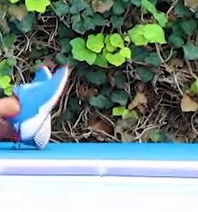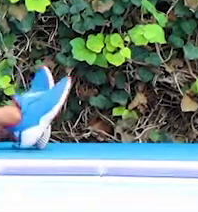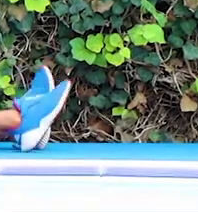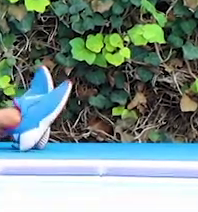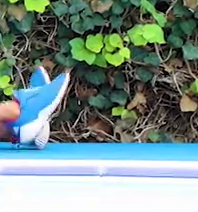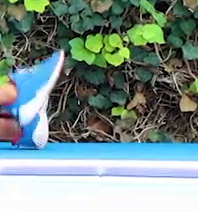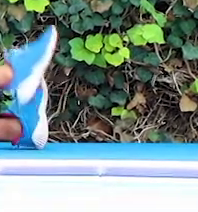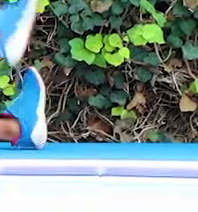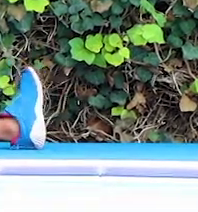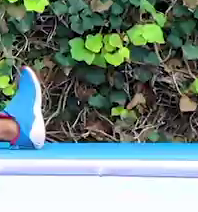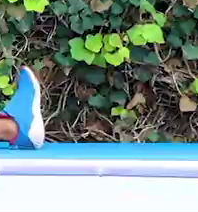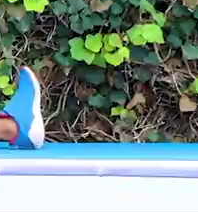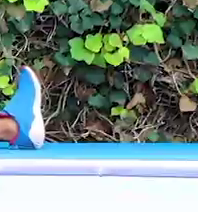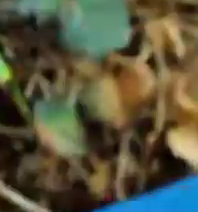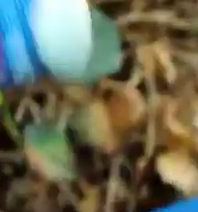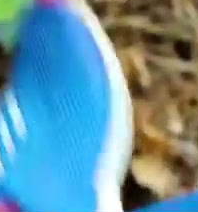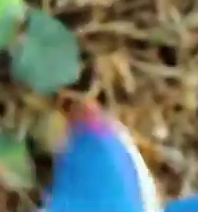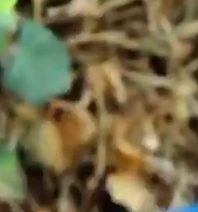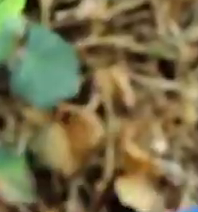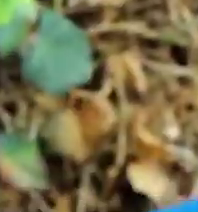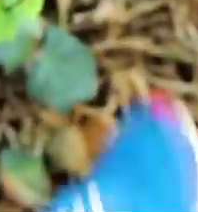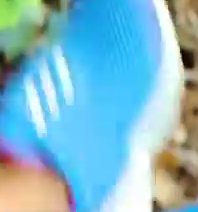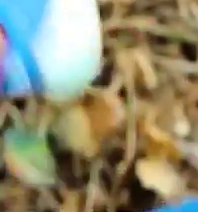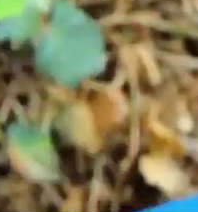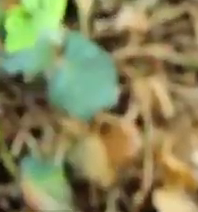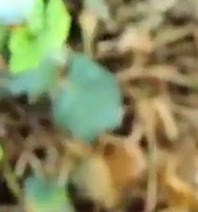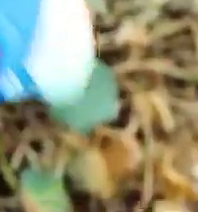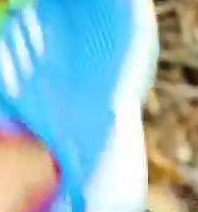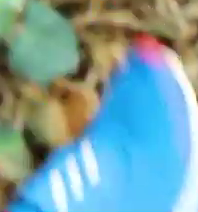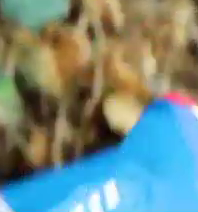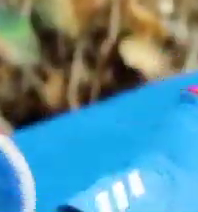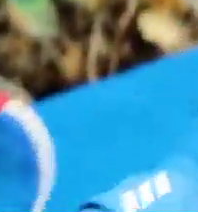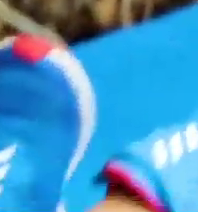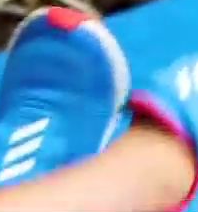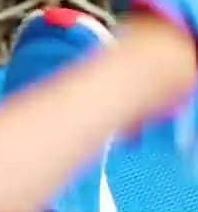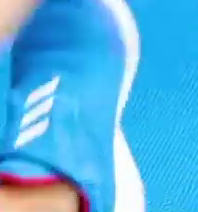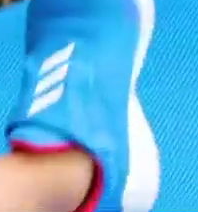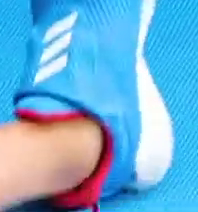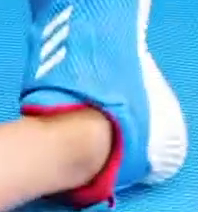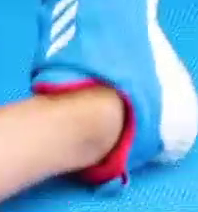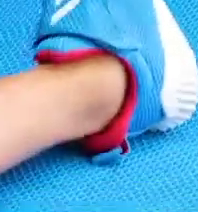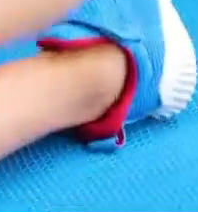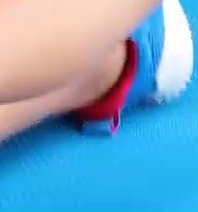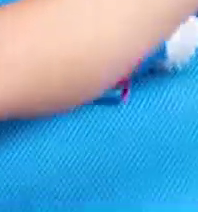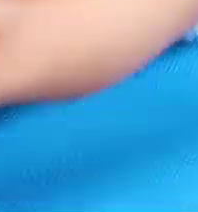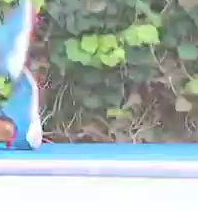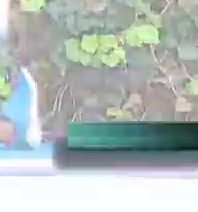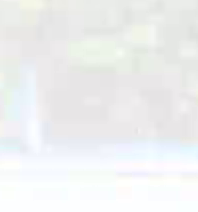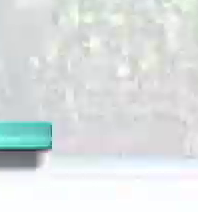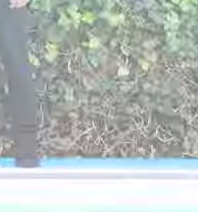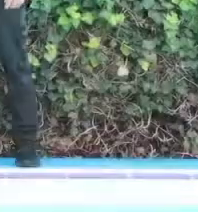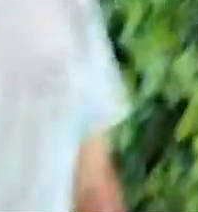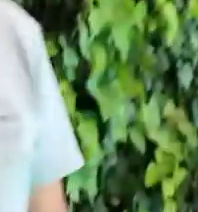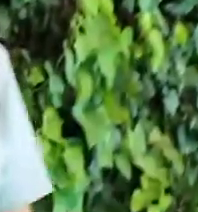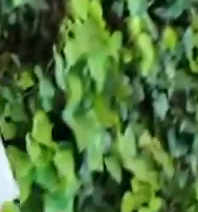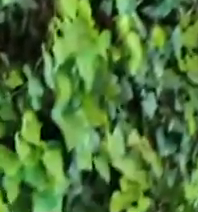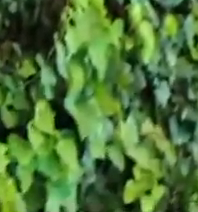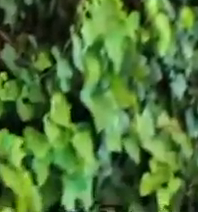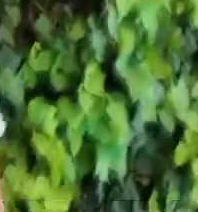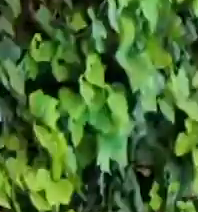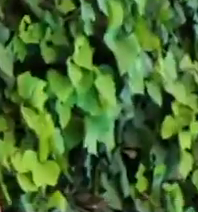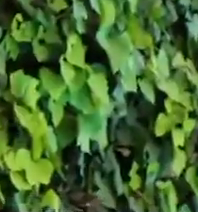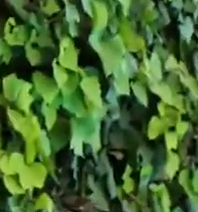Una Sin tocar el piso Dos Procura que no toque el piso Tu talón Tres Una más Ok